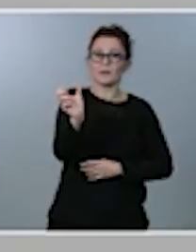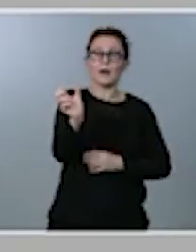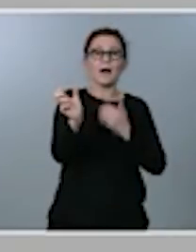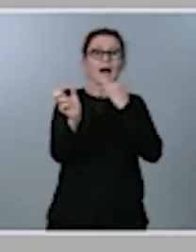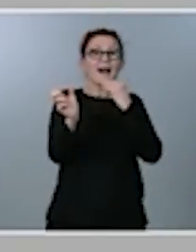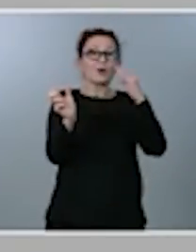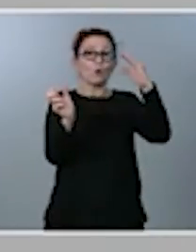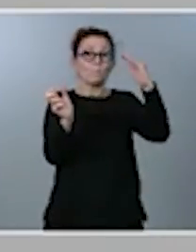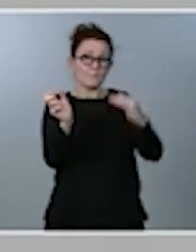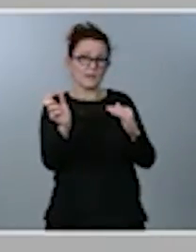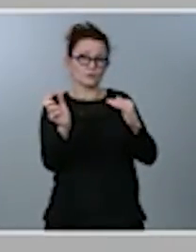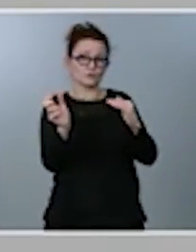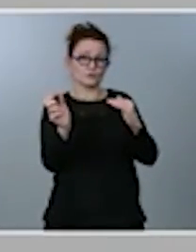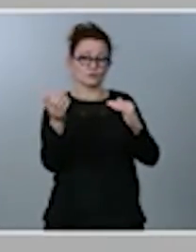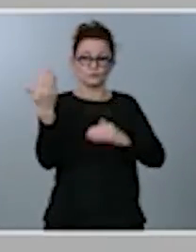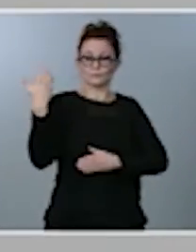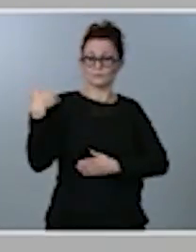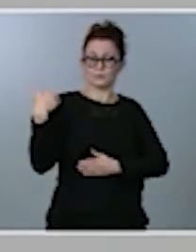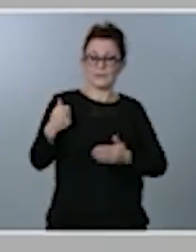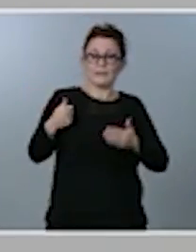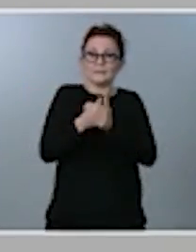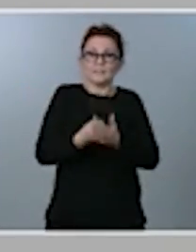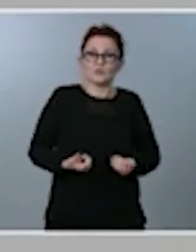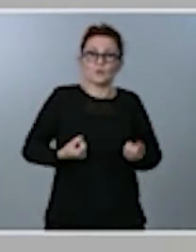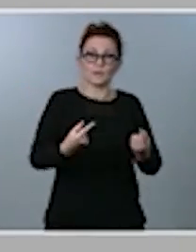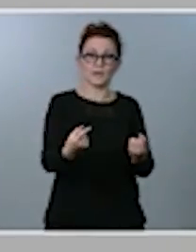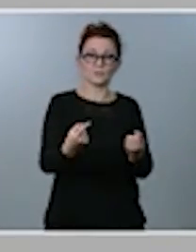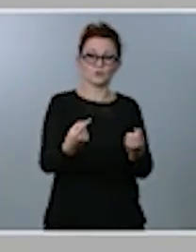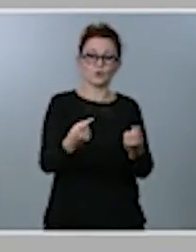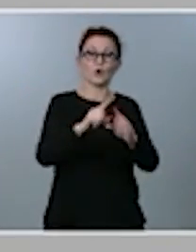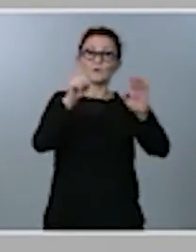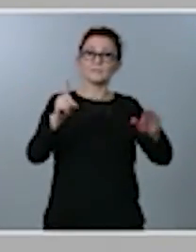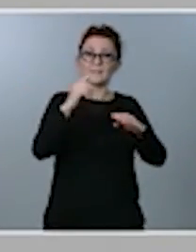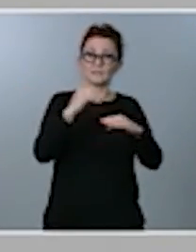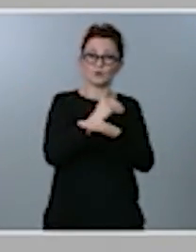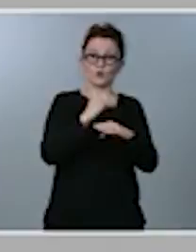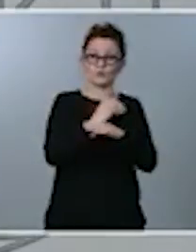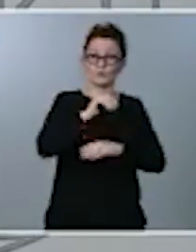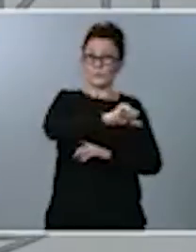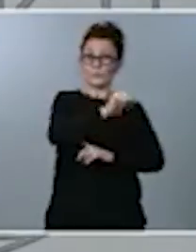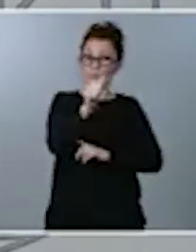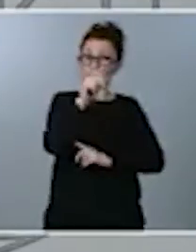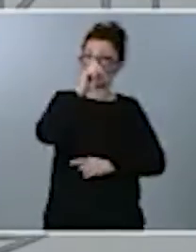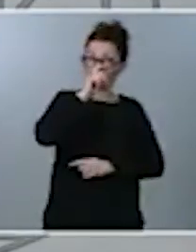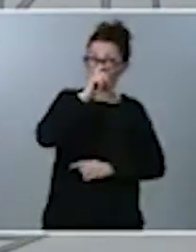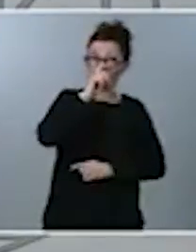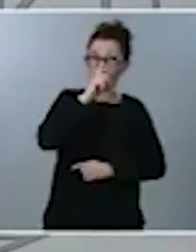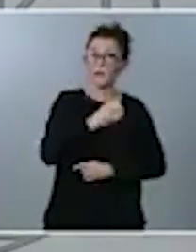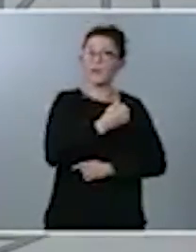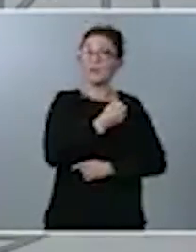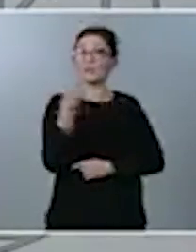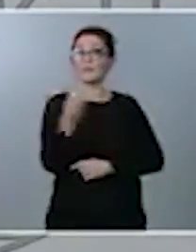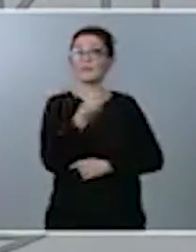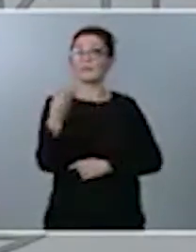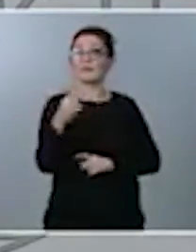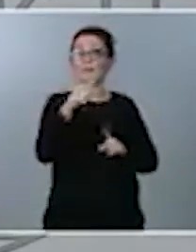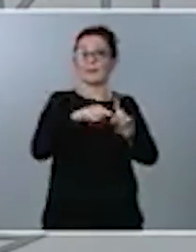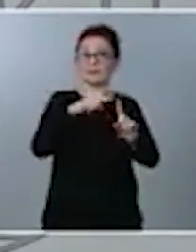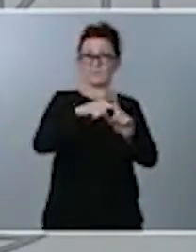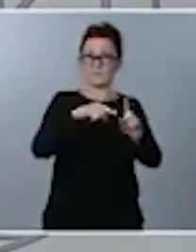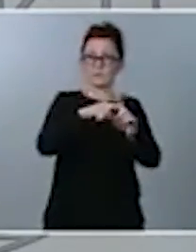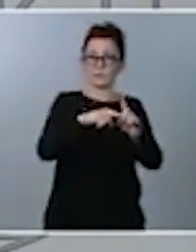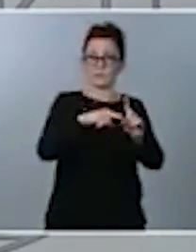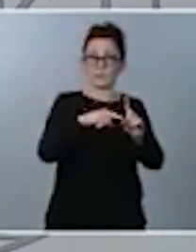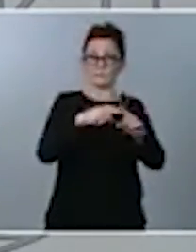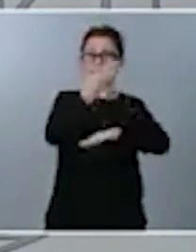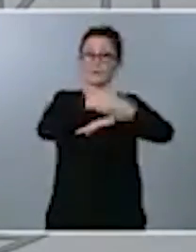aprobamos en el techo de gasto el pasado 6 de octubre, que, recuerdan, era una cifra de referencia de límite máximo.